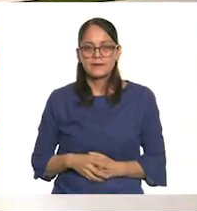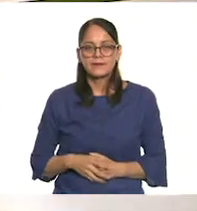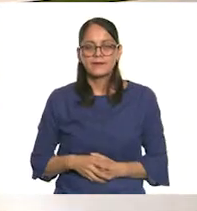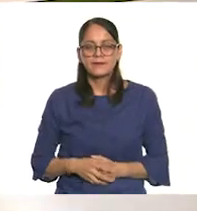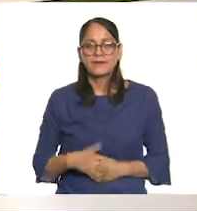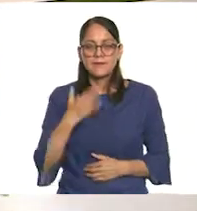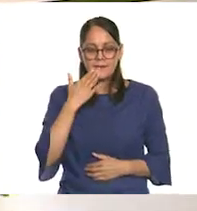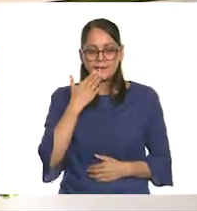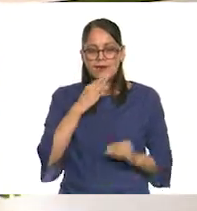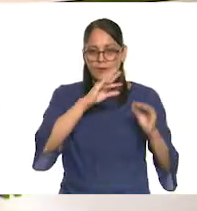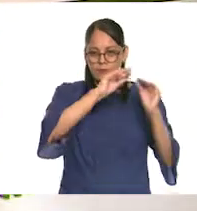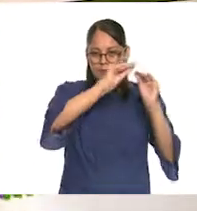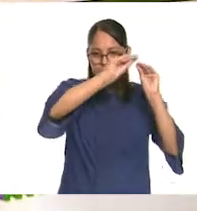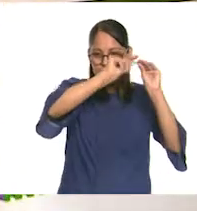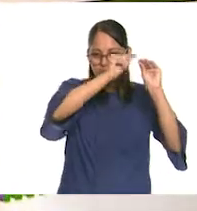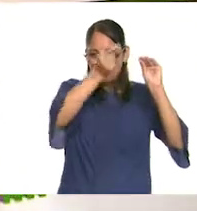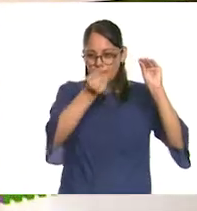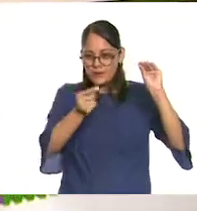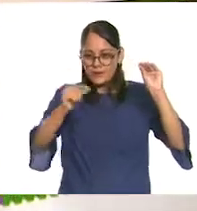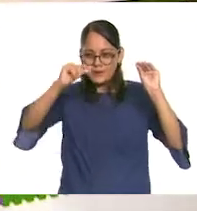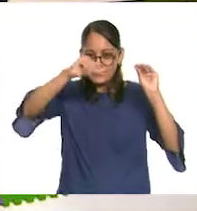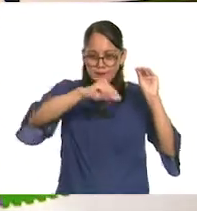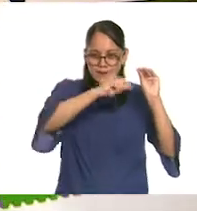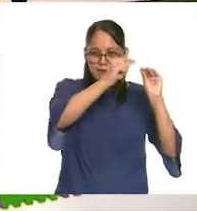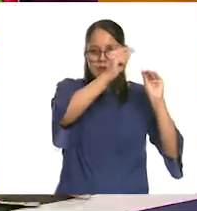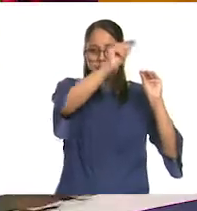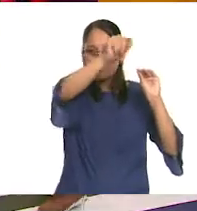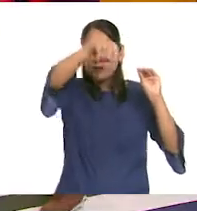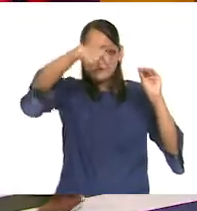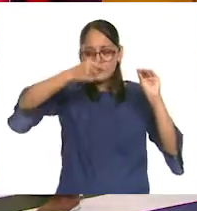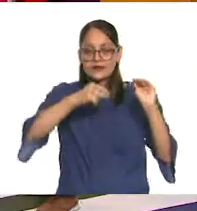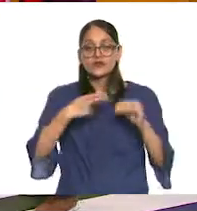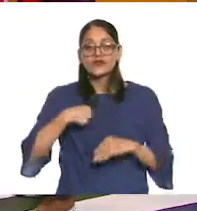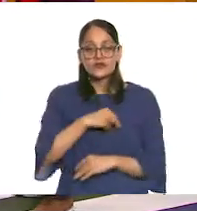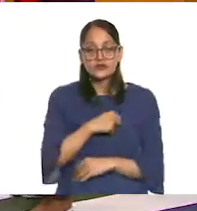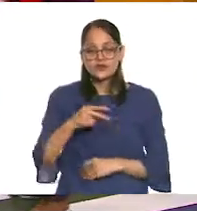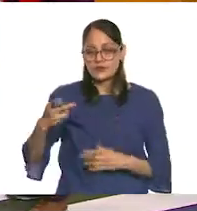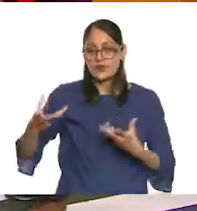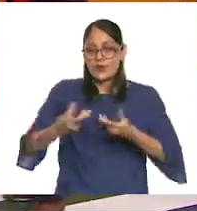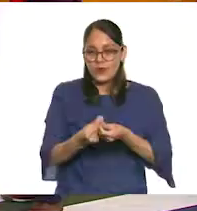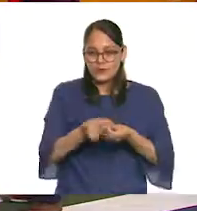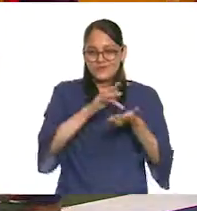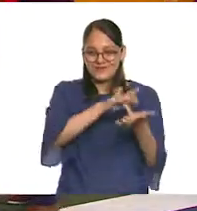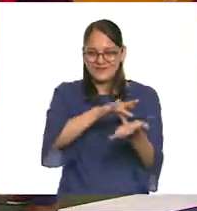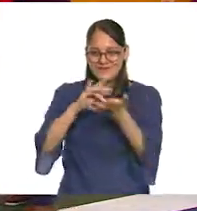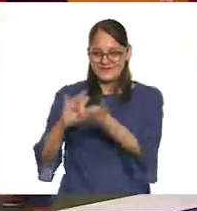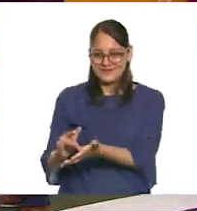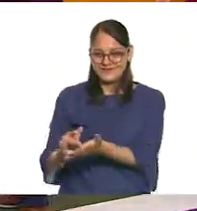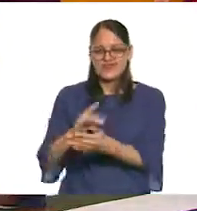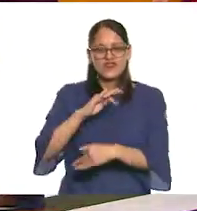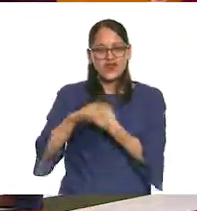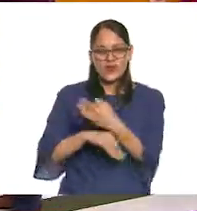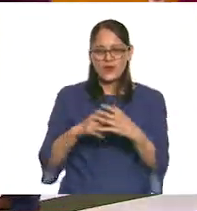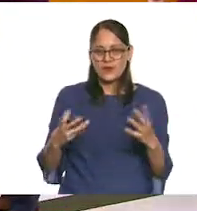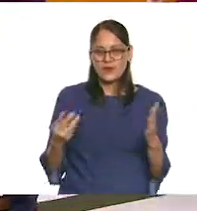Me voy a pasar de este lado, así más. Estamos haciendo nuestra instalación colaborativa y todos somos parte de ella.